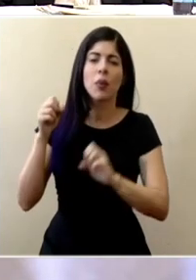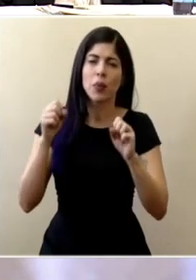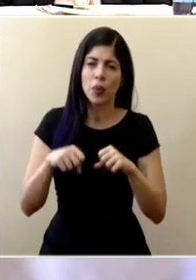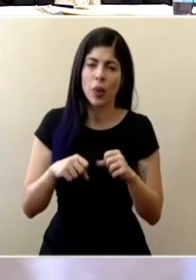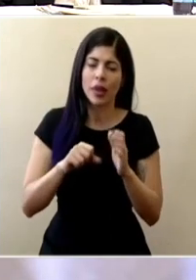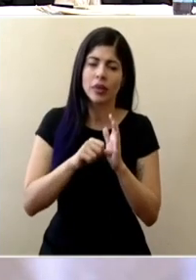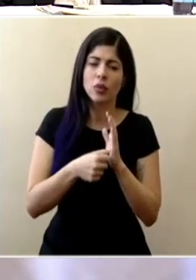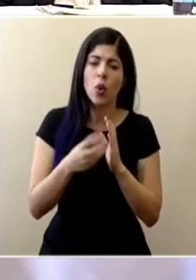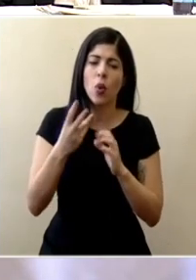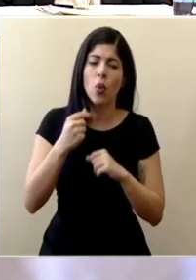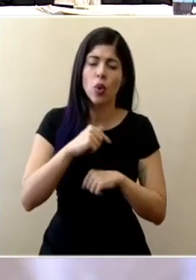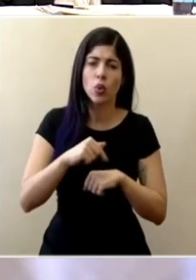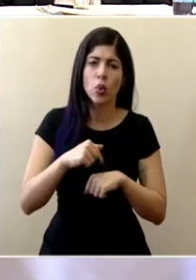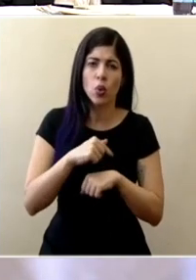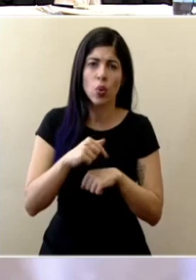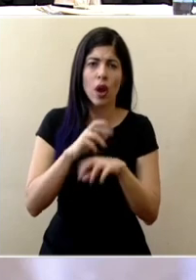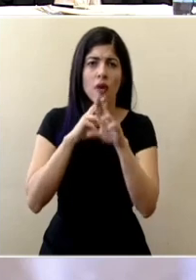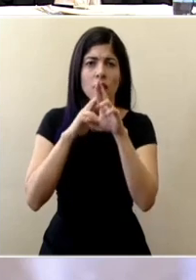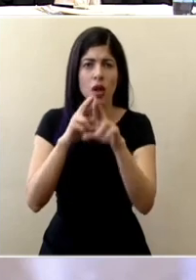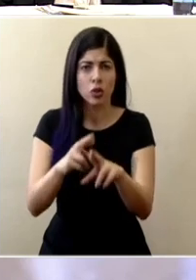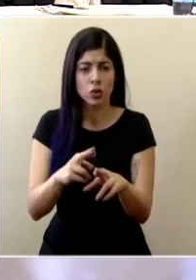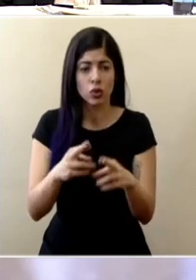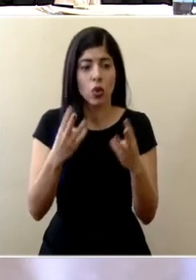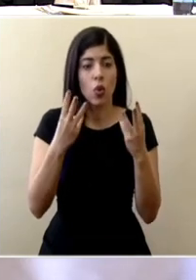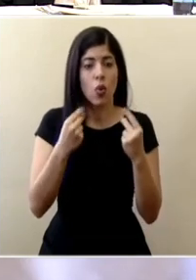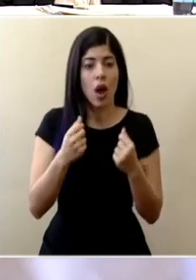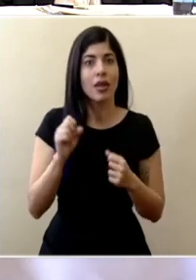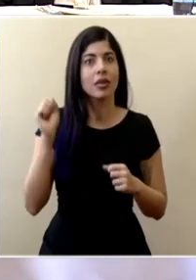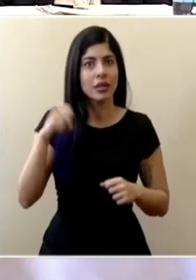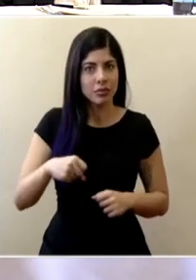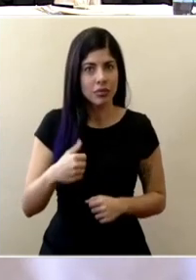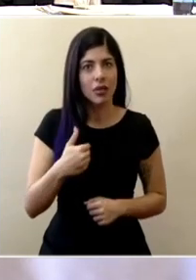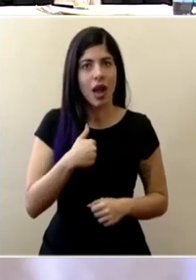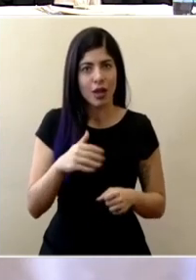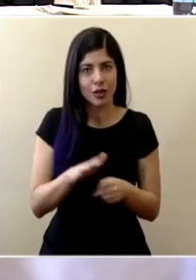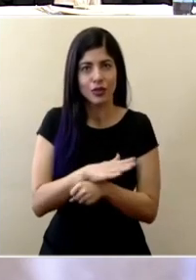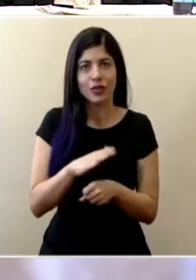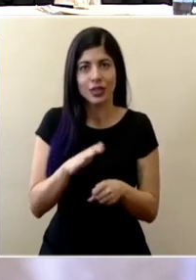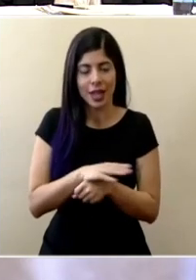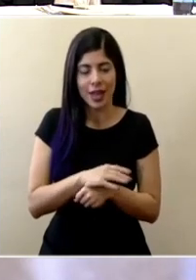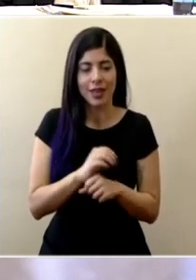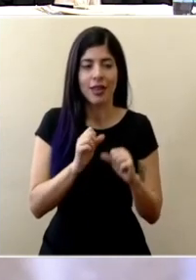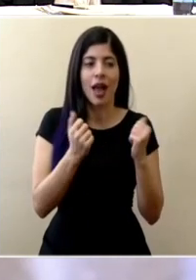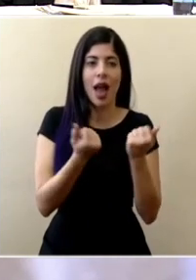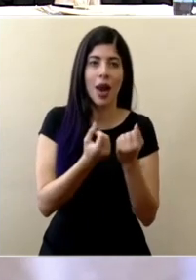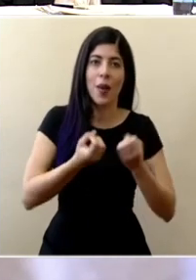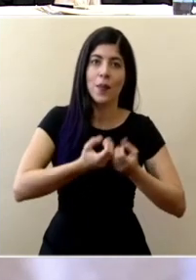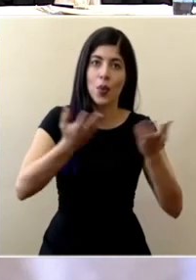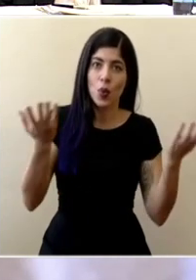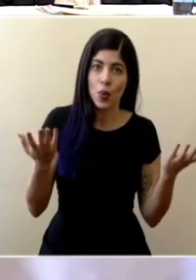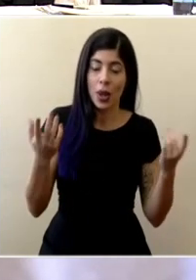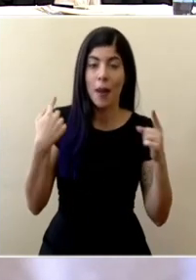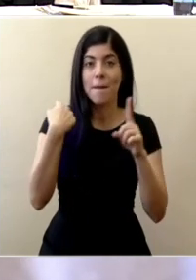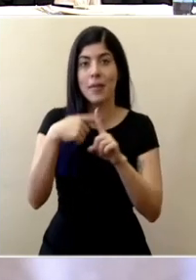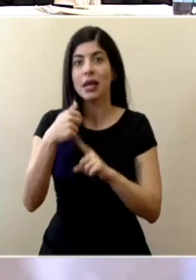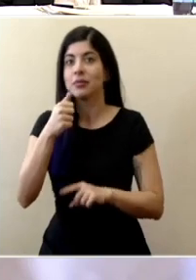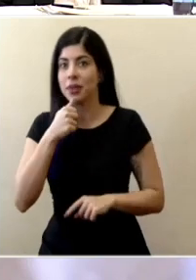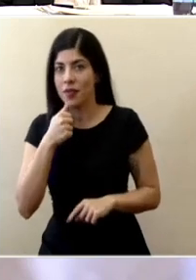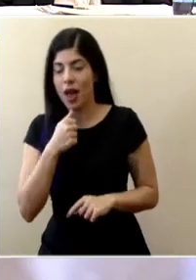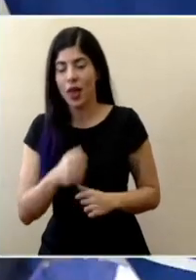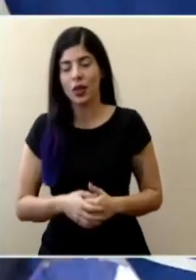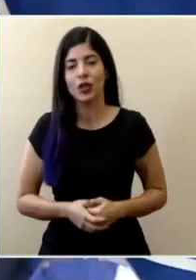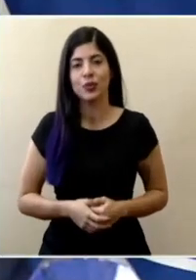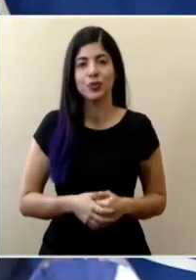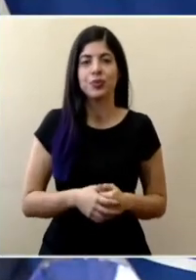en el tiempo que estamos tardando y la capacidad que si existe en tanto en el sector público como ahora en el sector privado